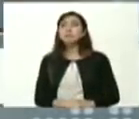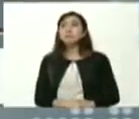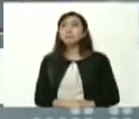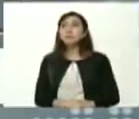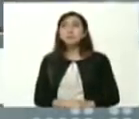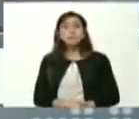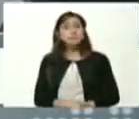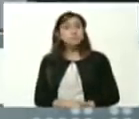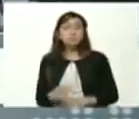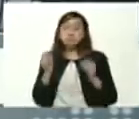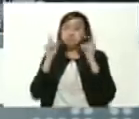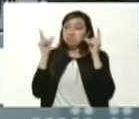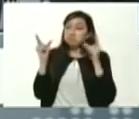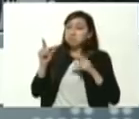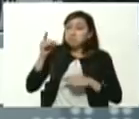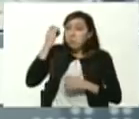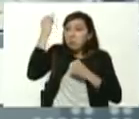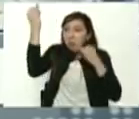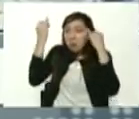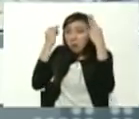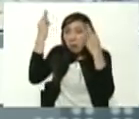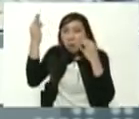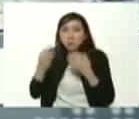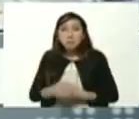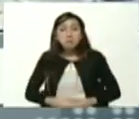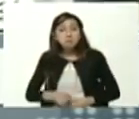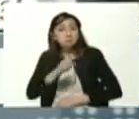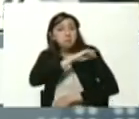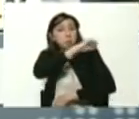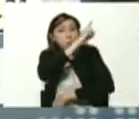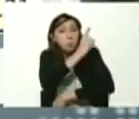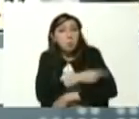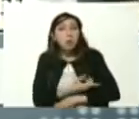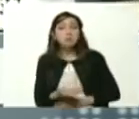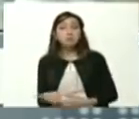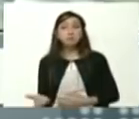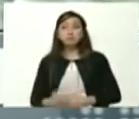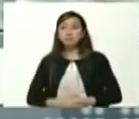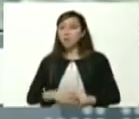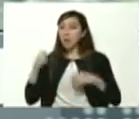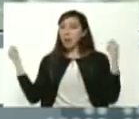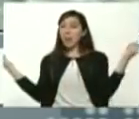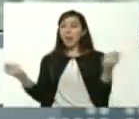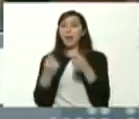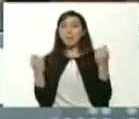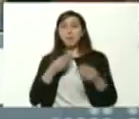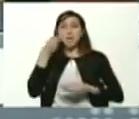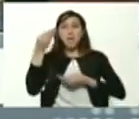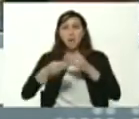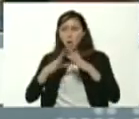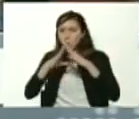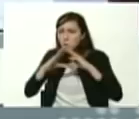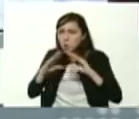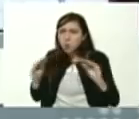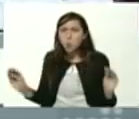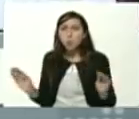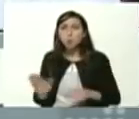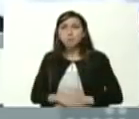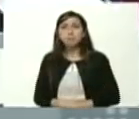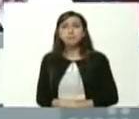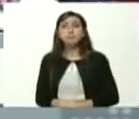impresiona sus conceptos su fuerza y toda la campaña toda la campaña